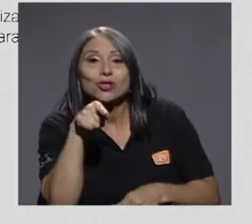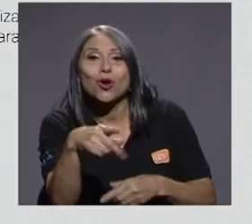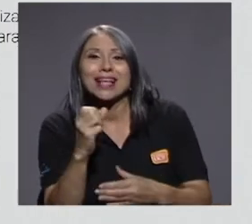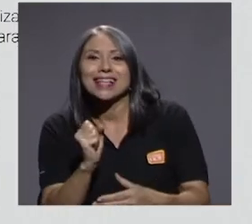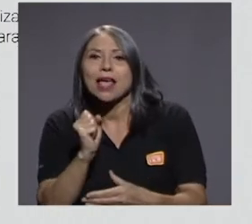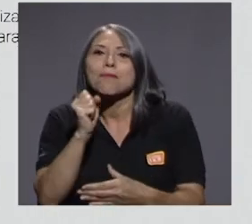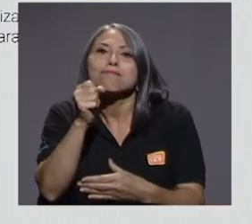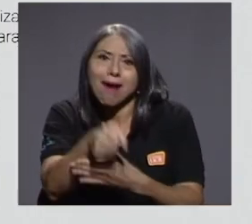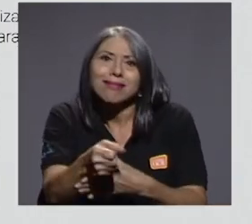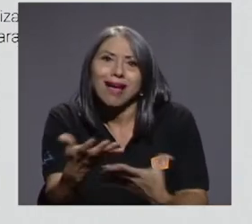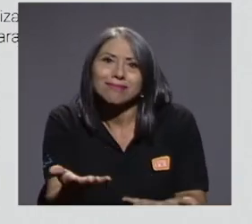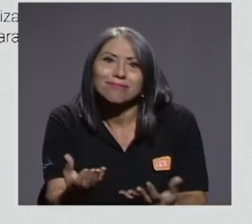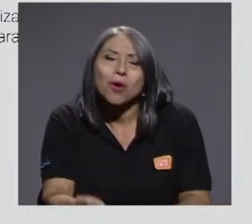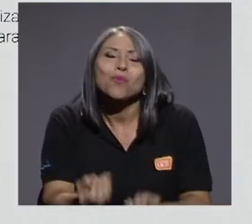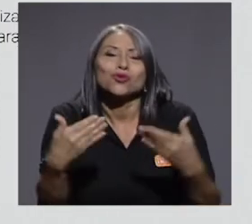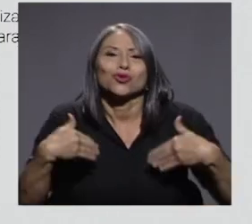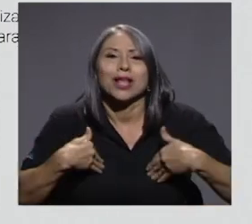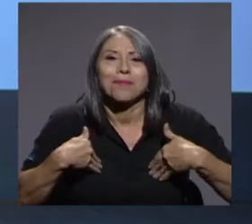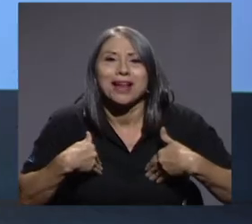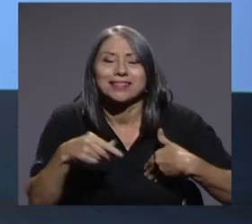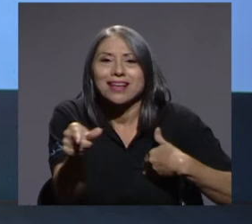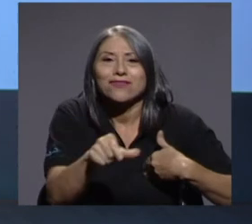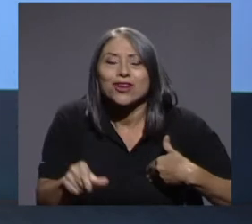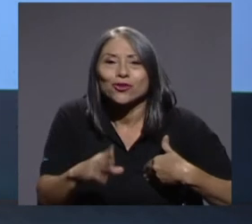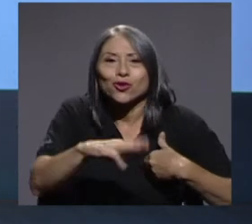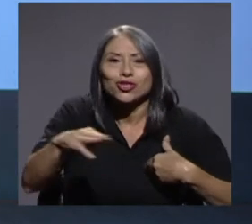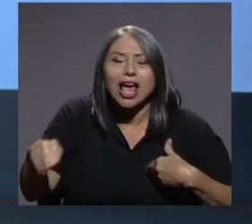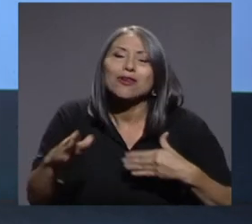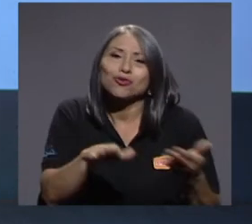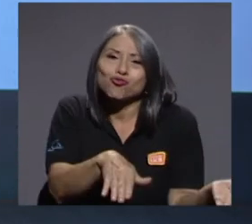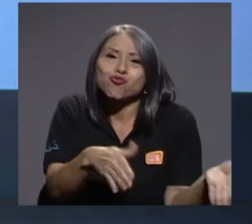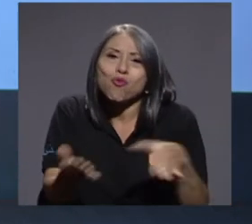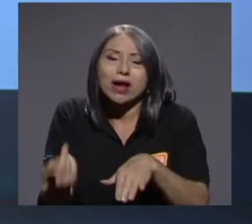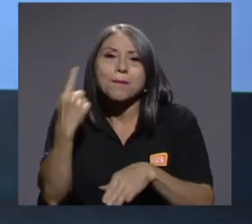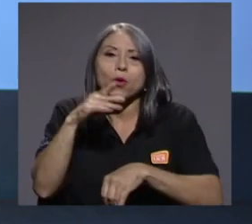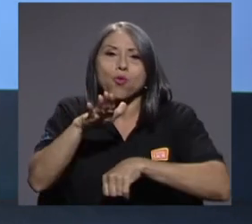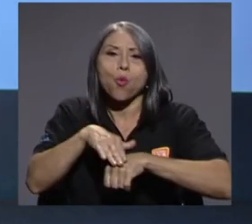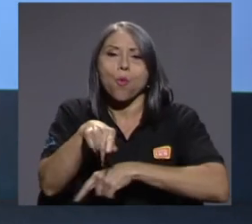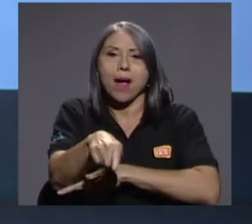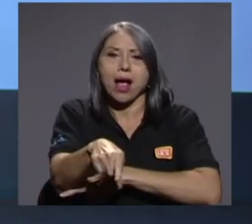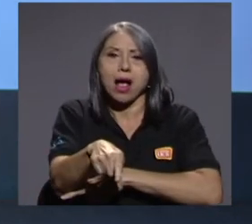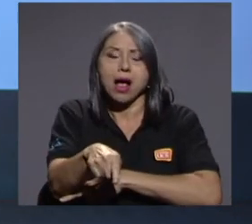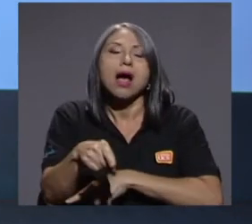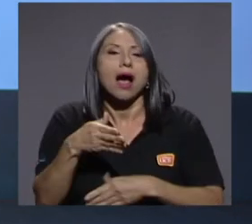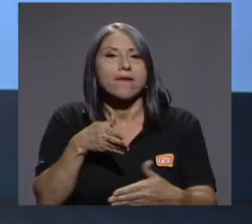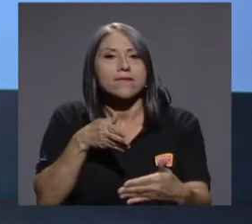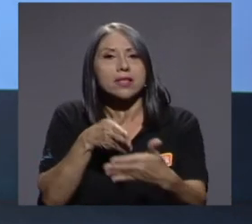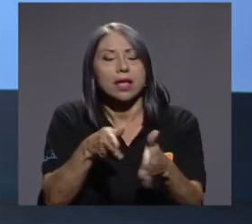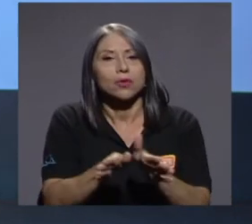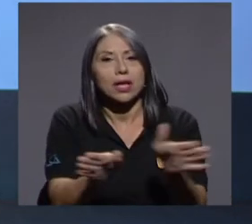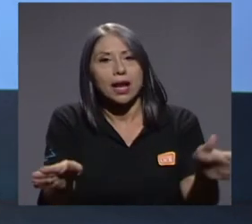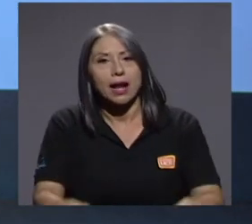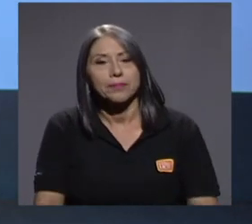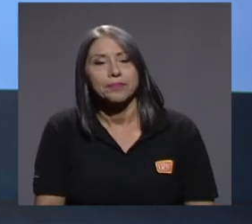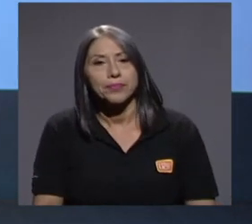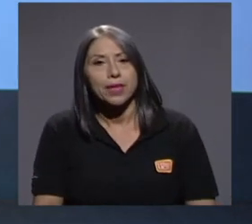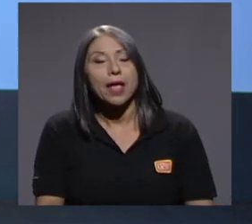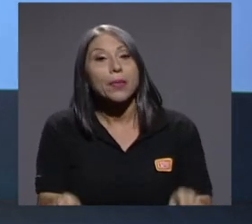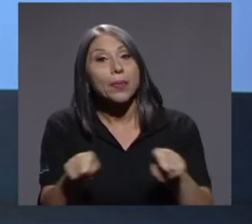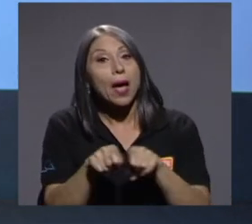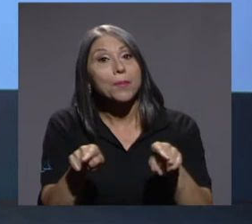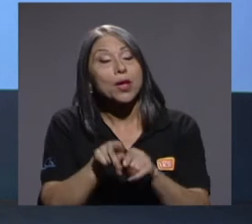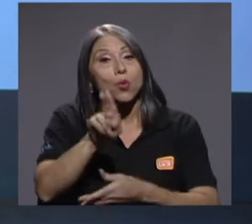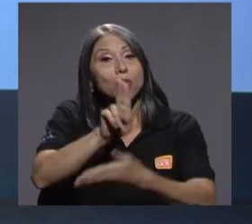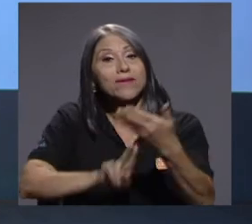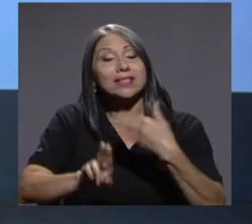en los océanos y en los ríos. Y es lo que está afectando en general. Vean que también la